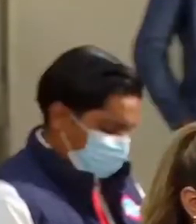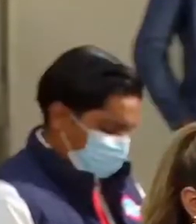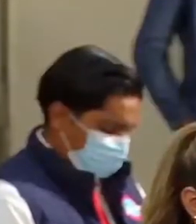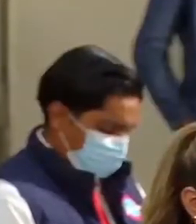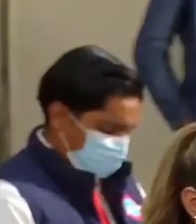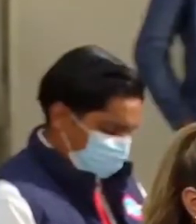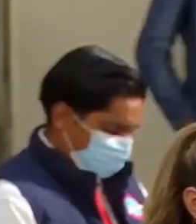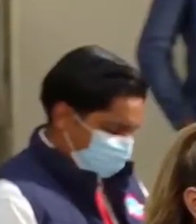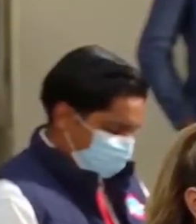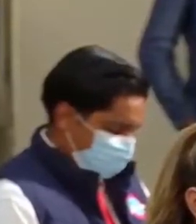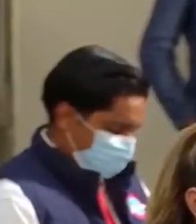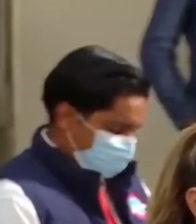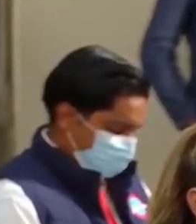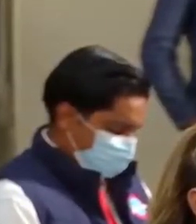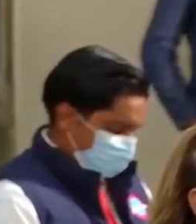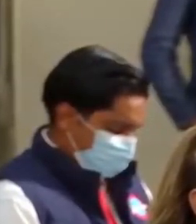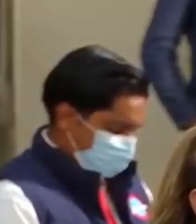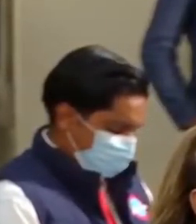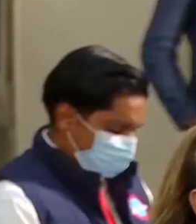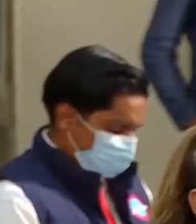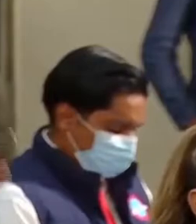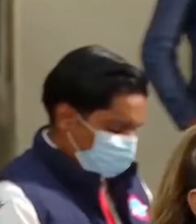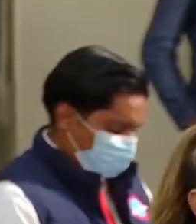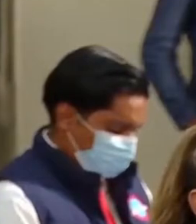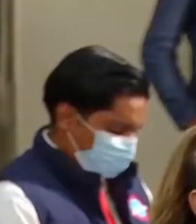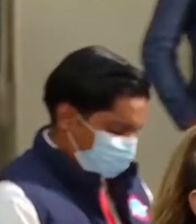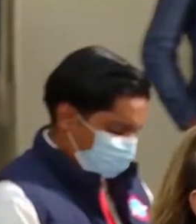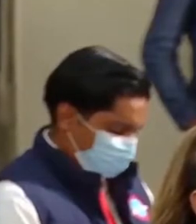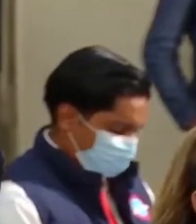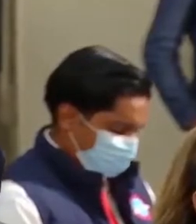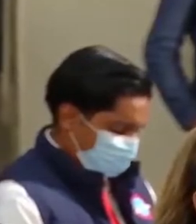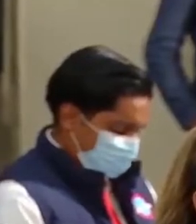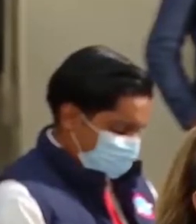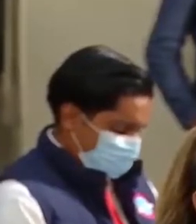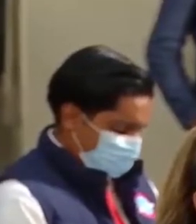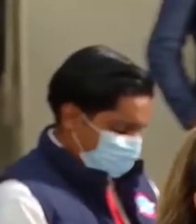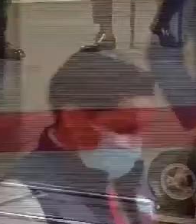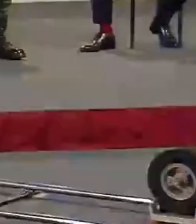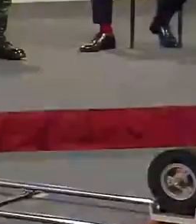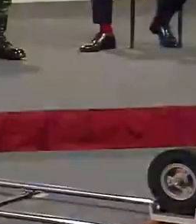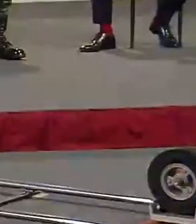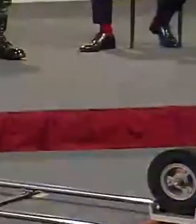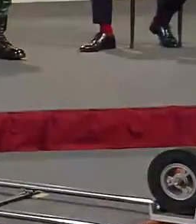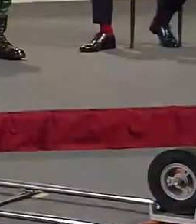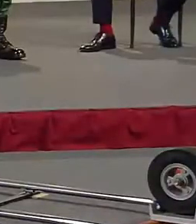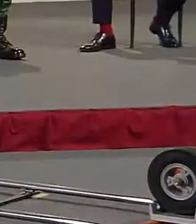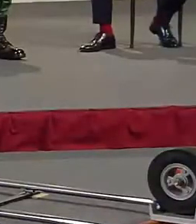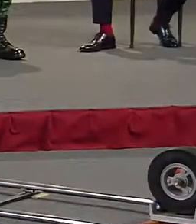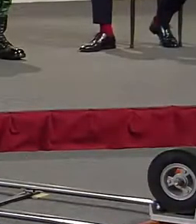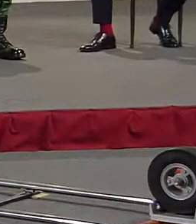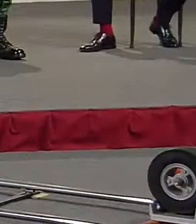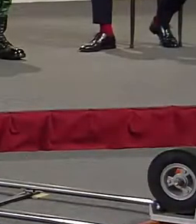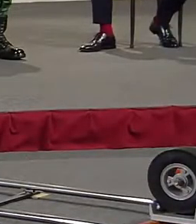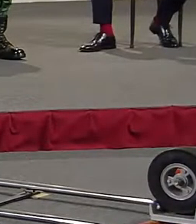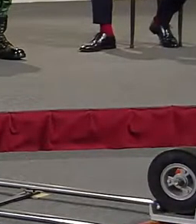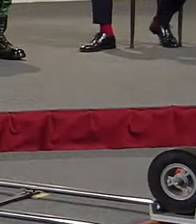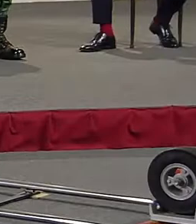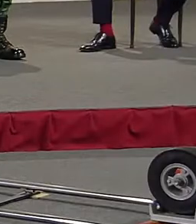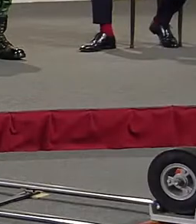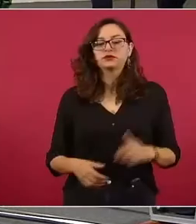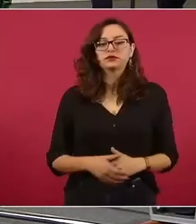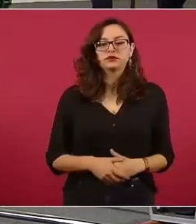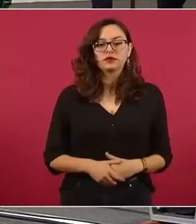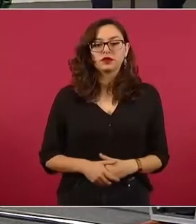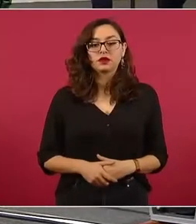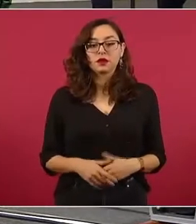este sentido es ¿qué se está haciendo? Hay titulares de CONAPRED, ex titulares de CONAPRED, que nos comentan que desde el gobierno federal no se lleva una cuenta de los